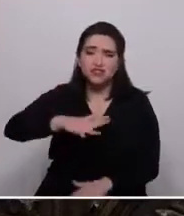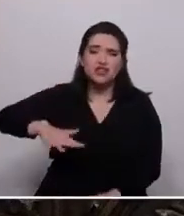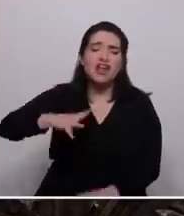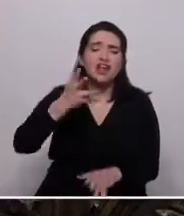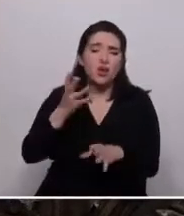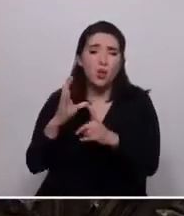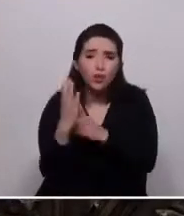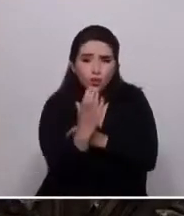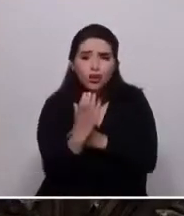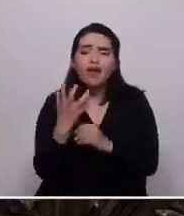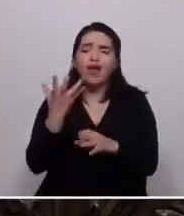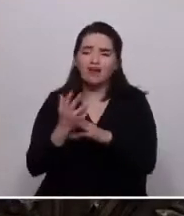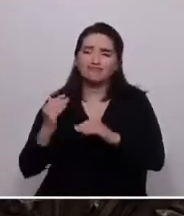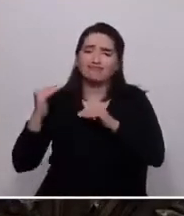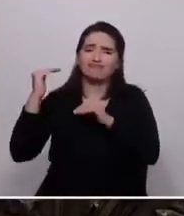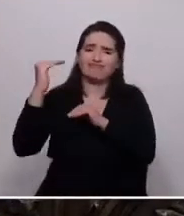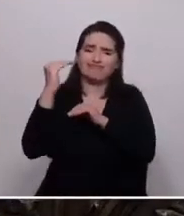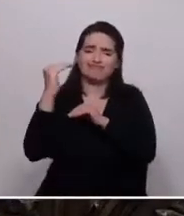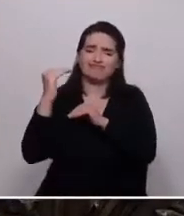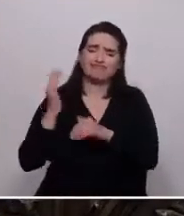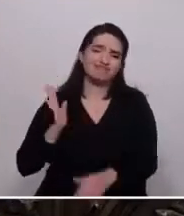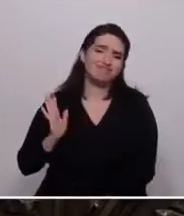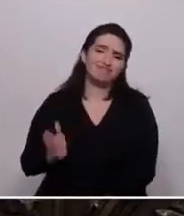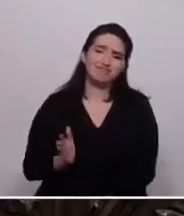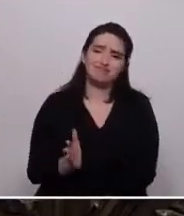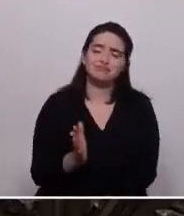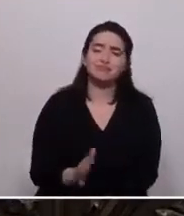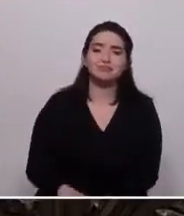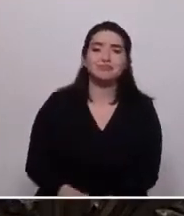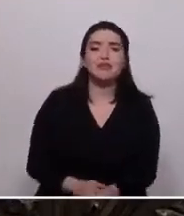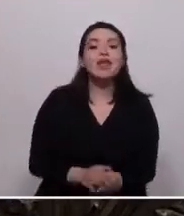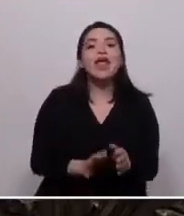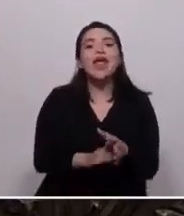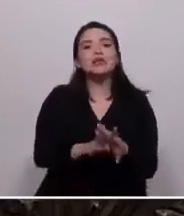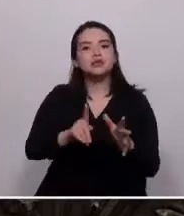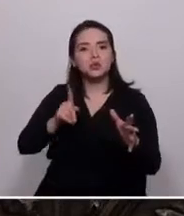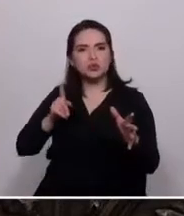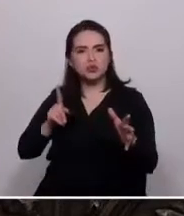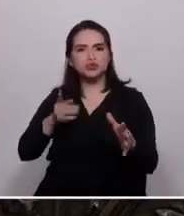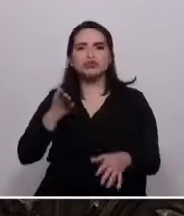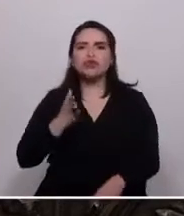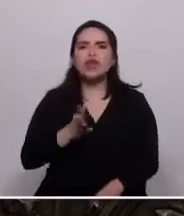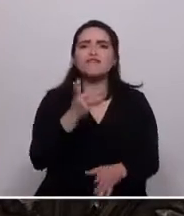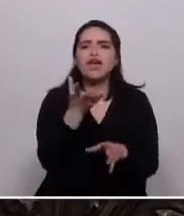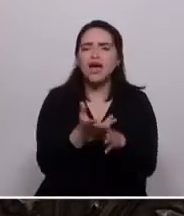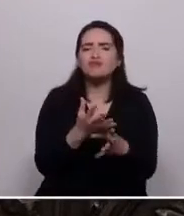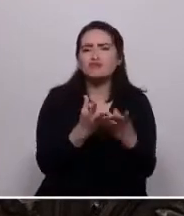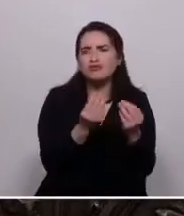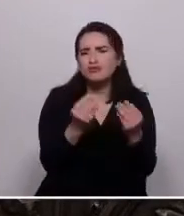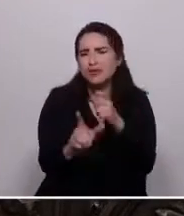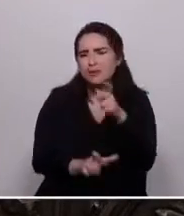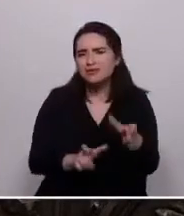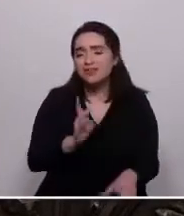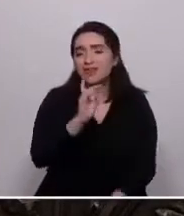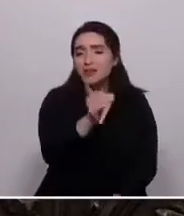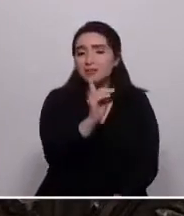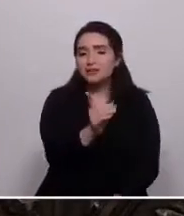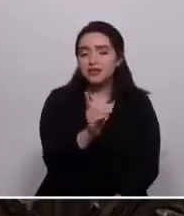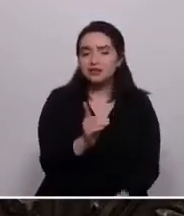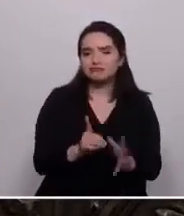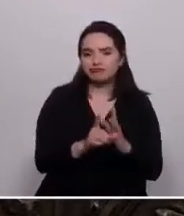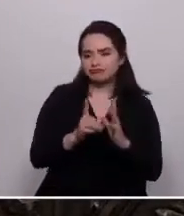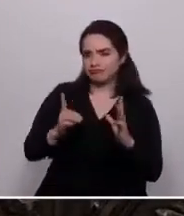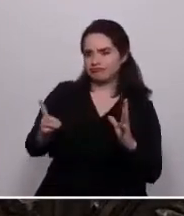que perpetúan la desigualdad y la exclusión. Todavía hay muchas personas con discapacidad que se les excluye,